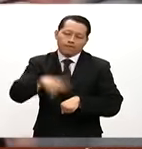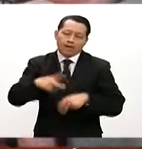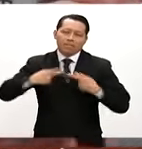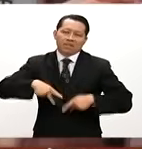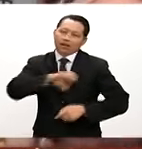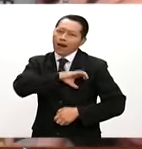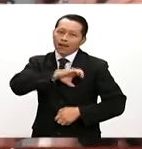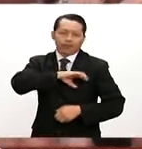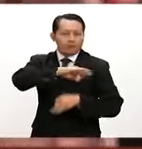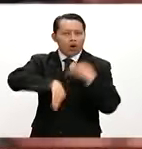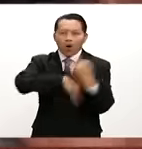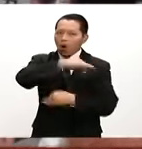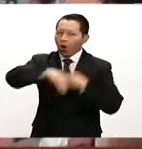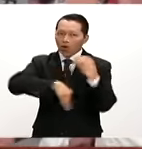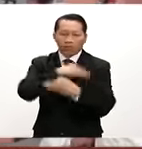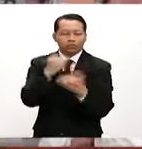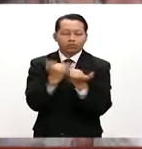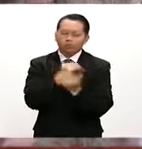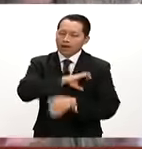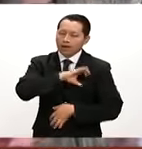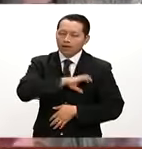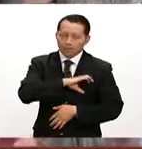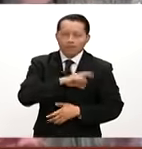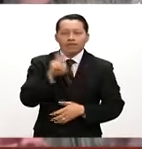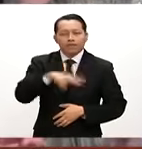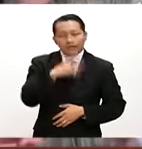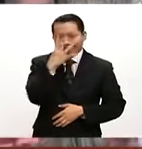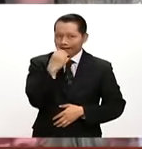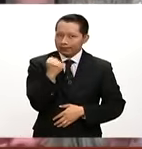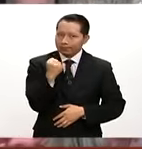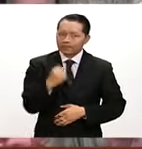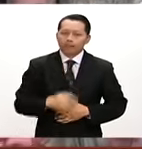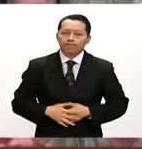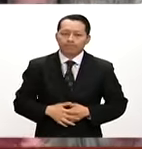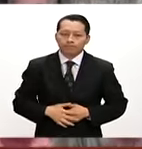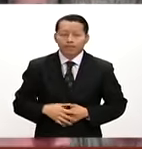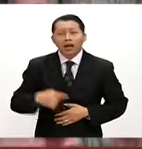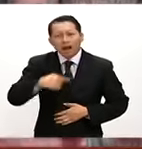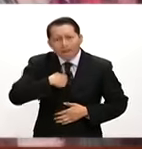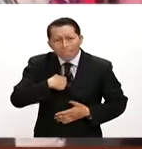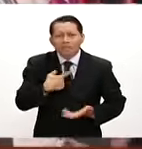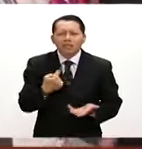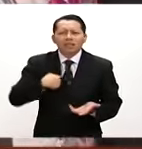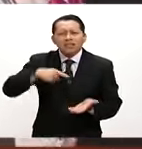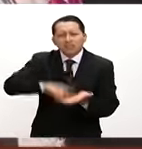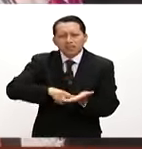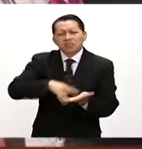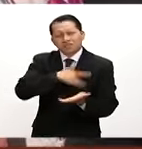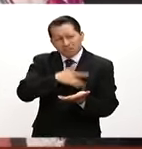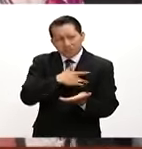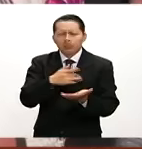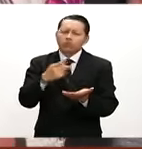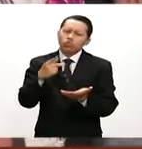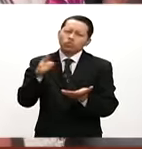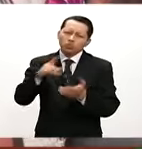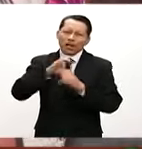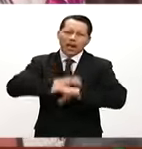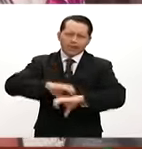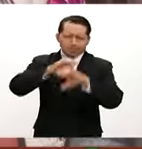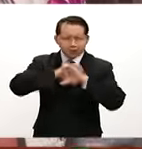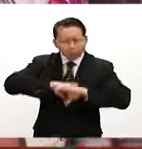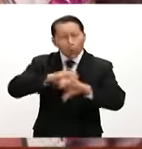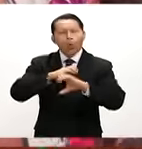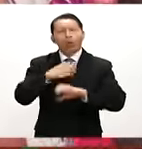por todos nosotros. Claro que nos entristeció muchísimo. Juan Gabriel me dejó sus canciones, su alegría,